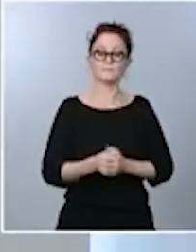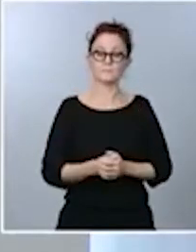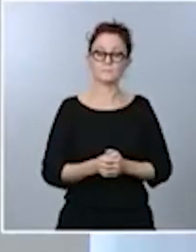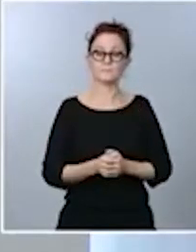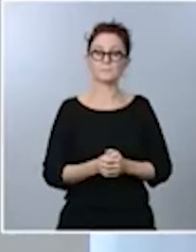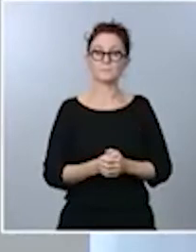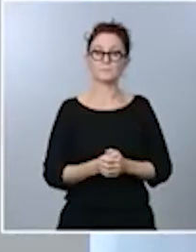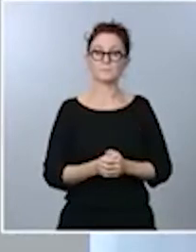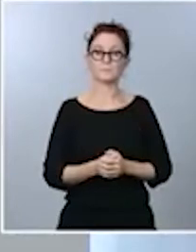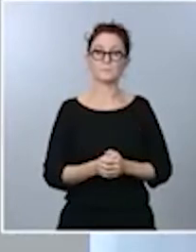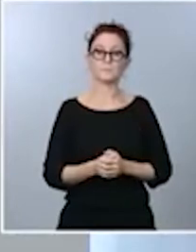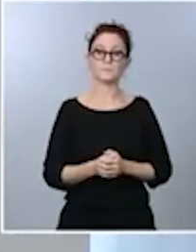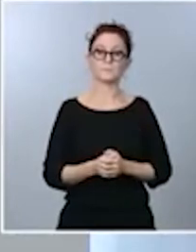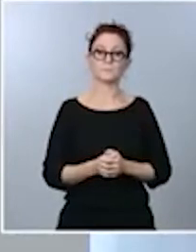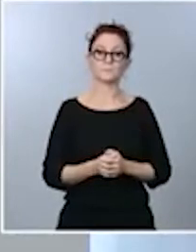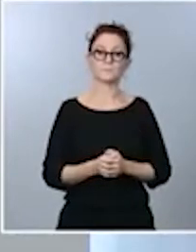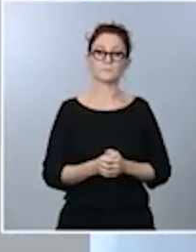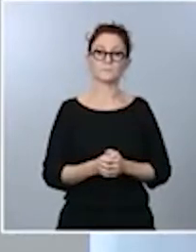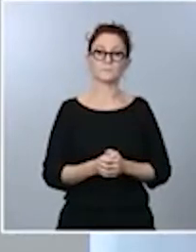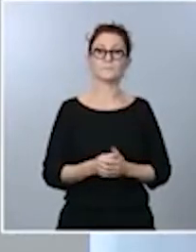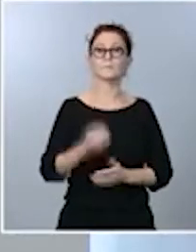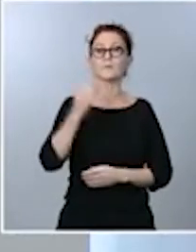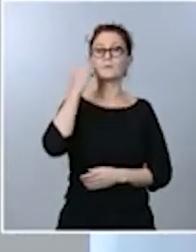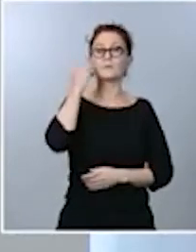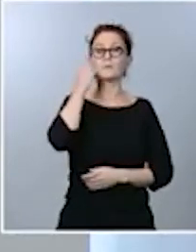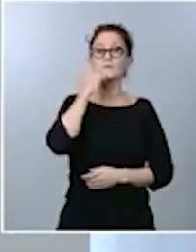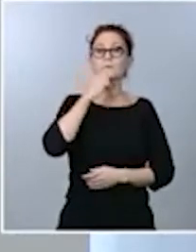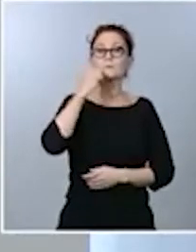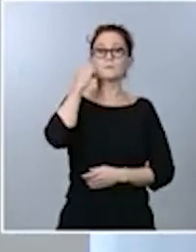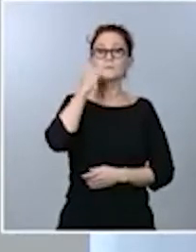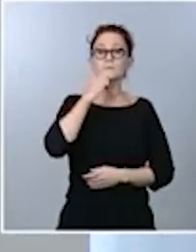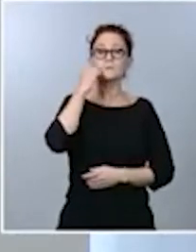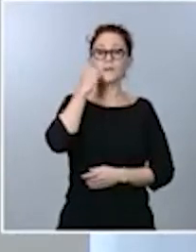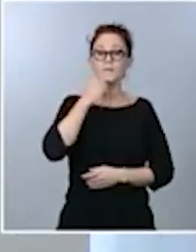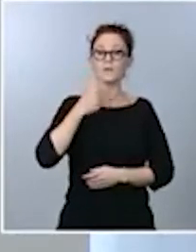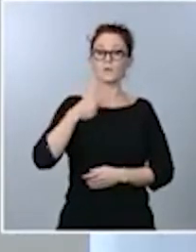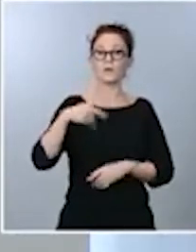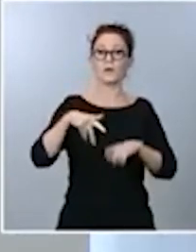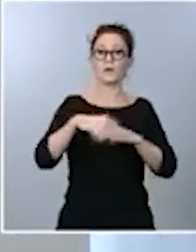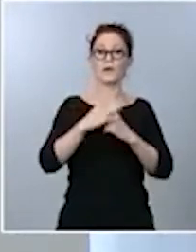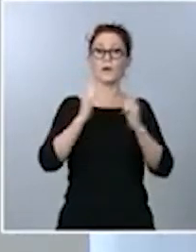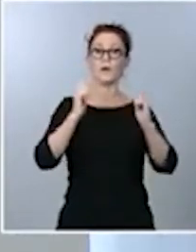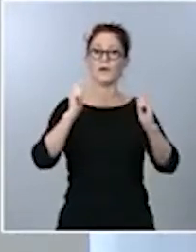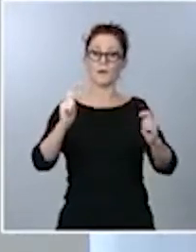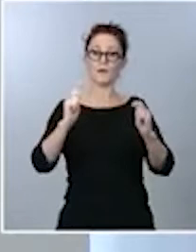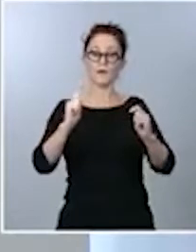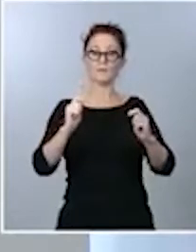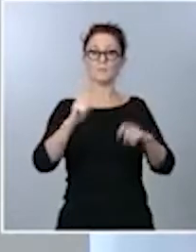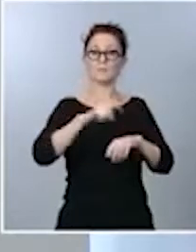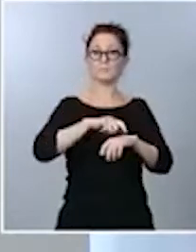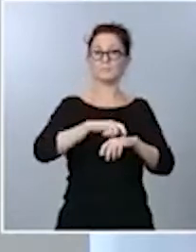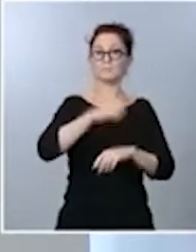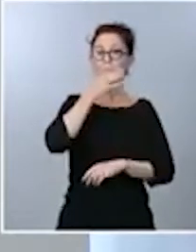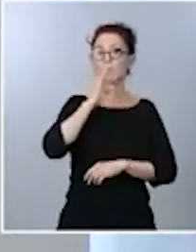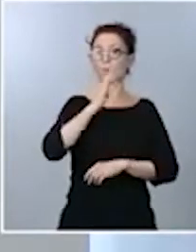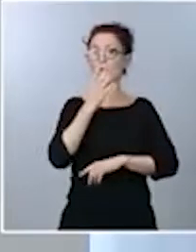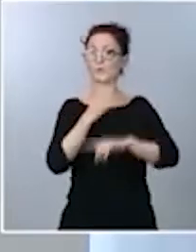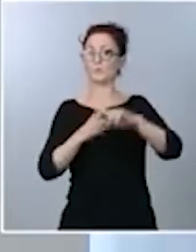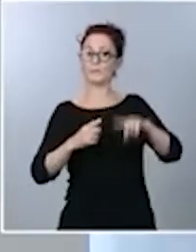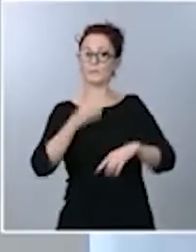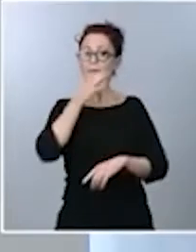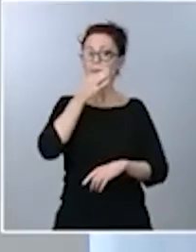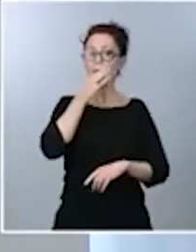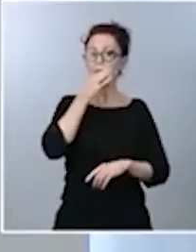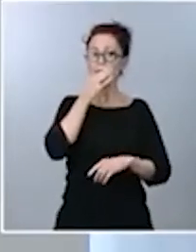a este sábado, cuando expire el estado de alarma a primera hora de la tarde, sobre las cuatro y media de la tarde o